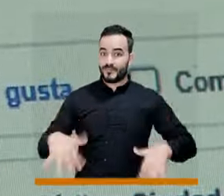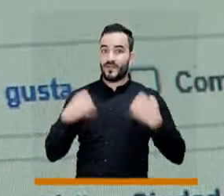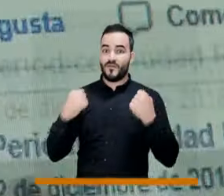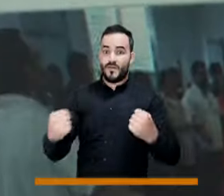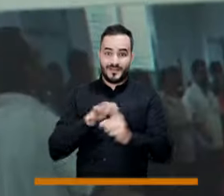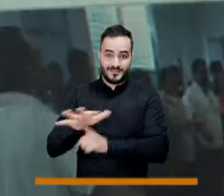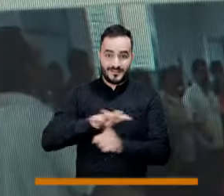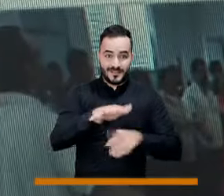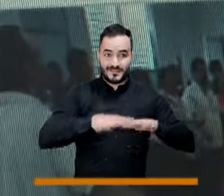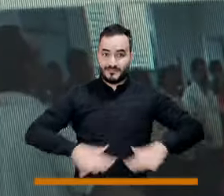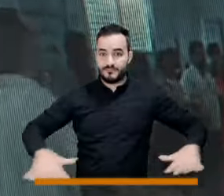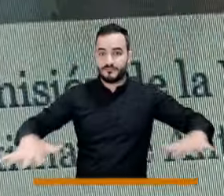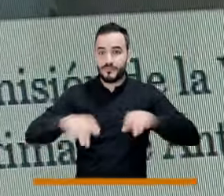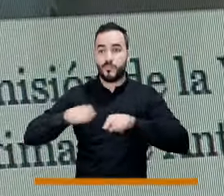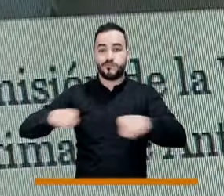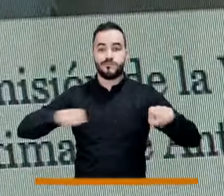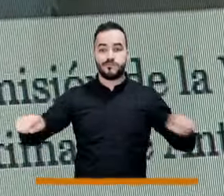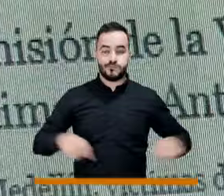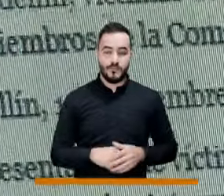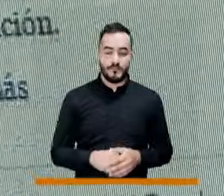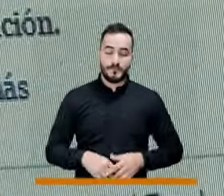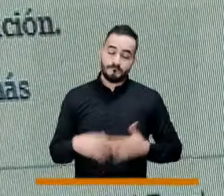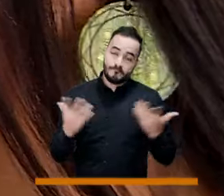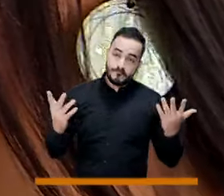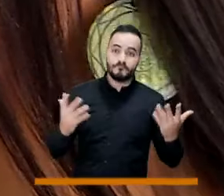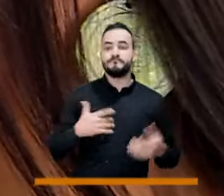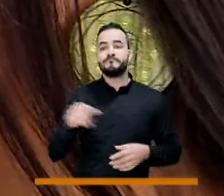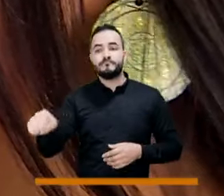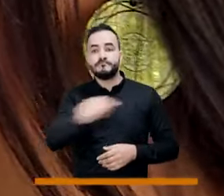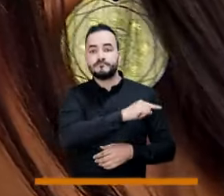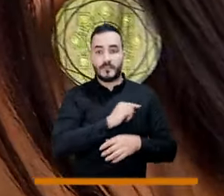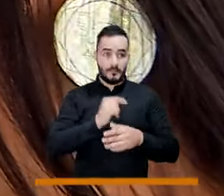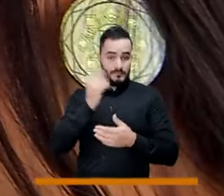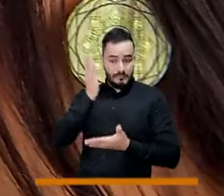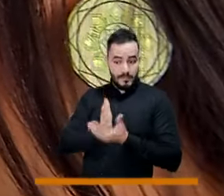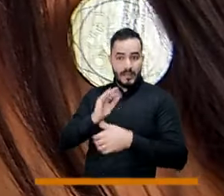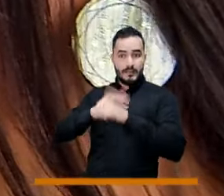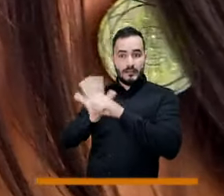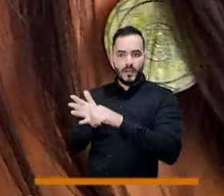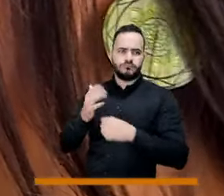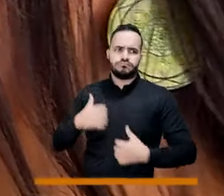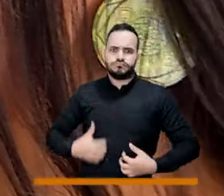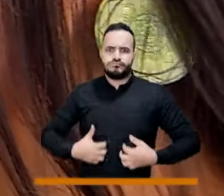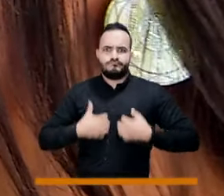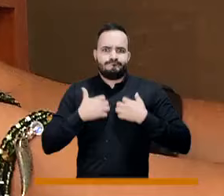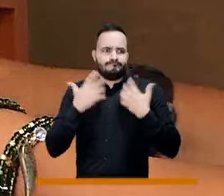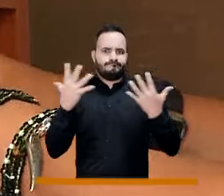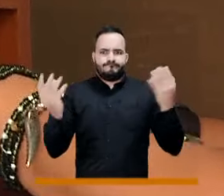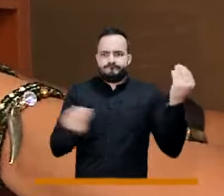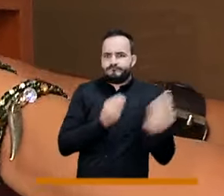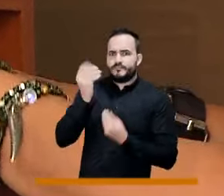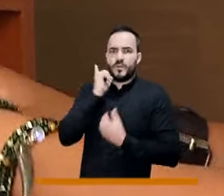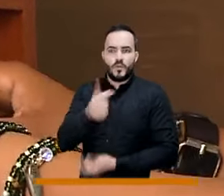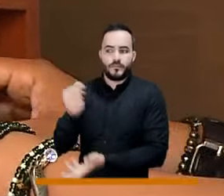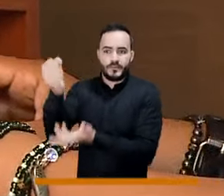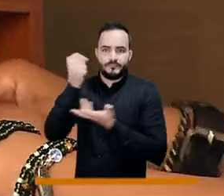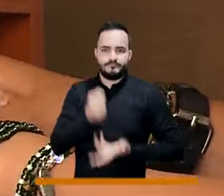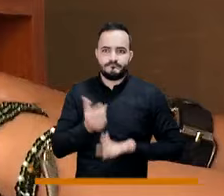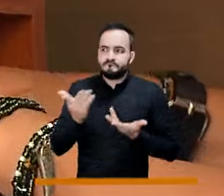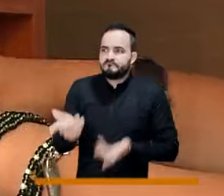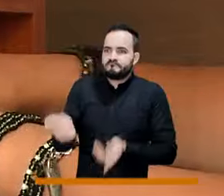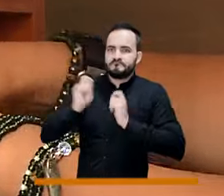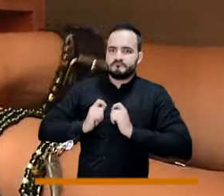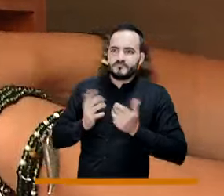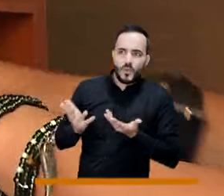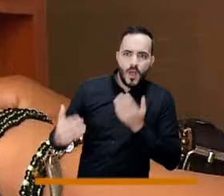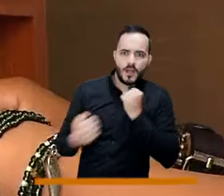La gran incidencia que tienen estos medios en el territorio tienen una gran amenaza, acentuada en época de pandemia, la falta de asignación